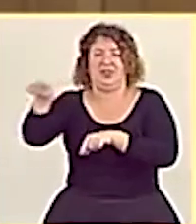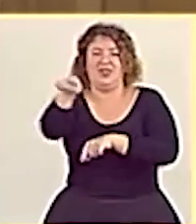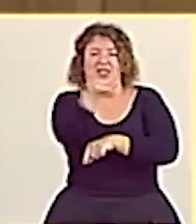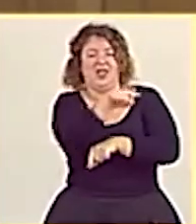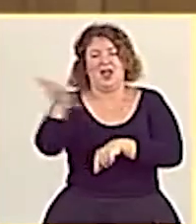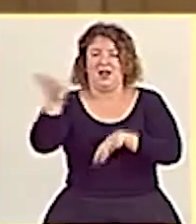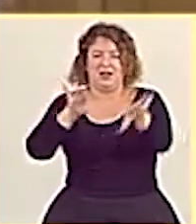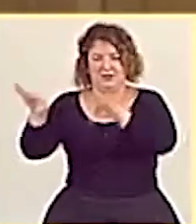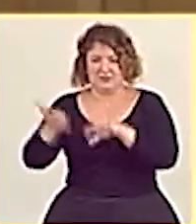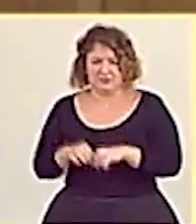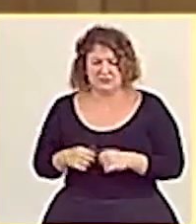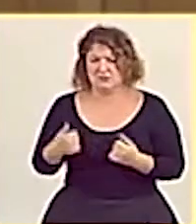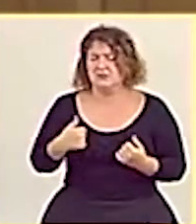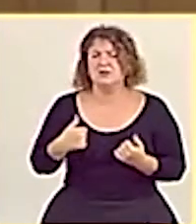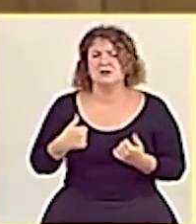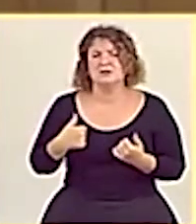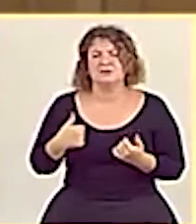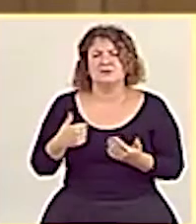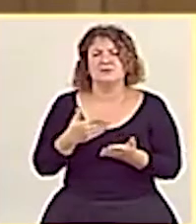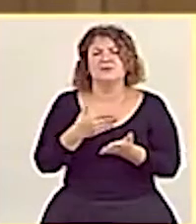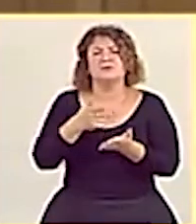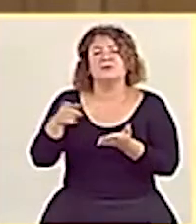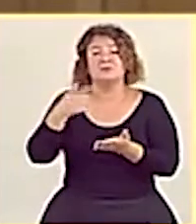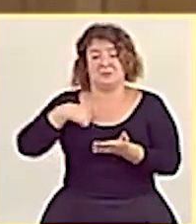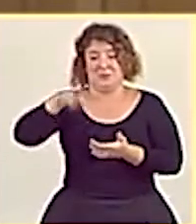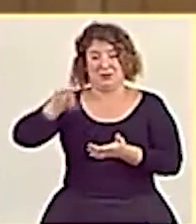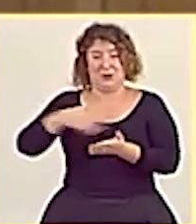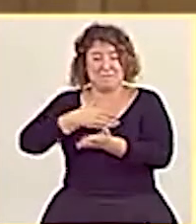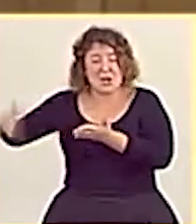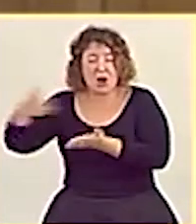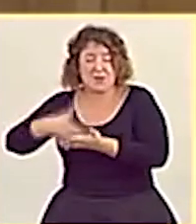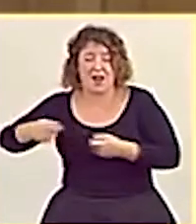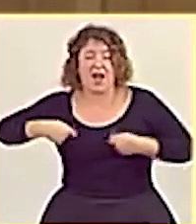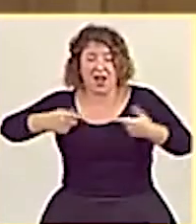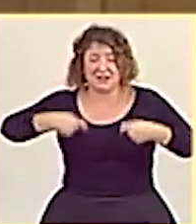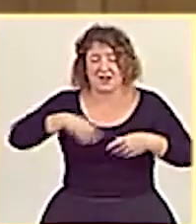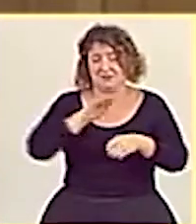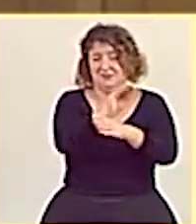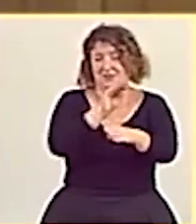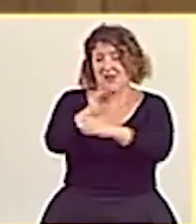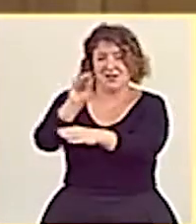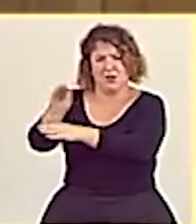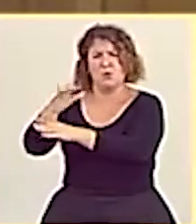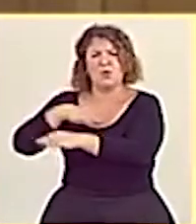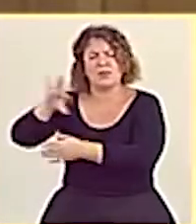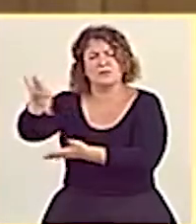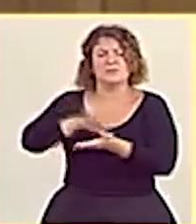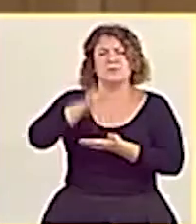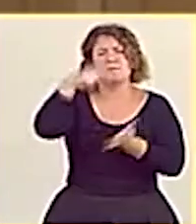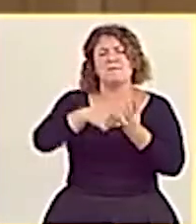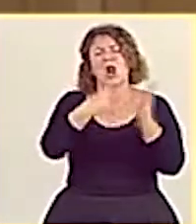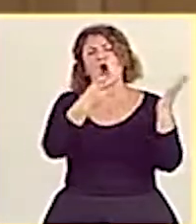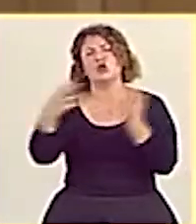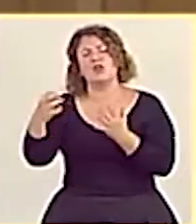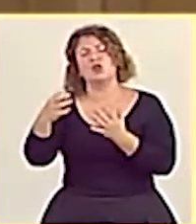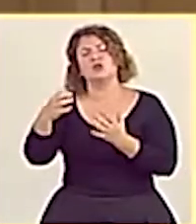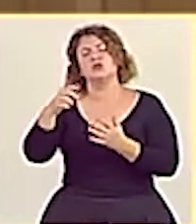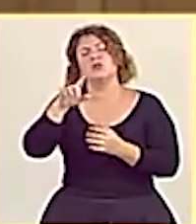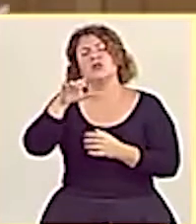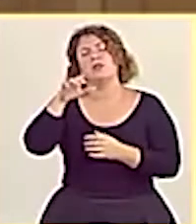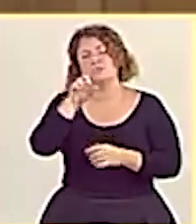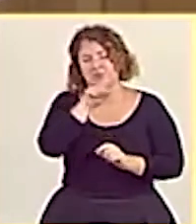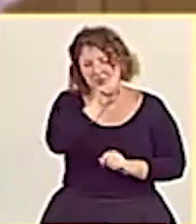gobierno en esos colocados a dedo, podrían ustedes contratar a 1.850 médicos y a más de 2.000 enfermeros.